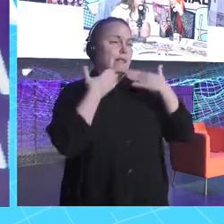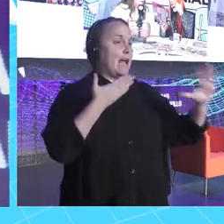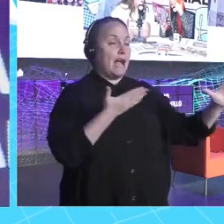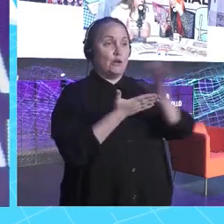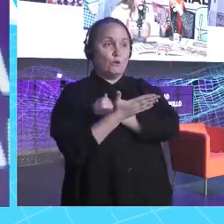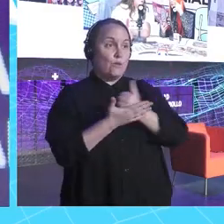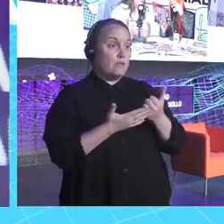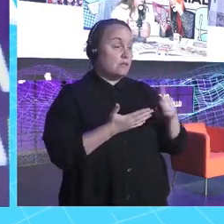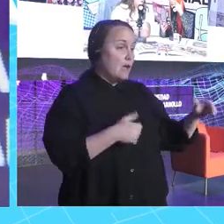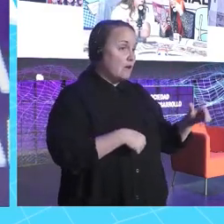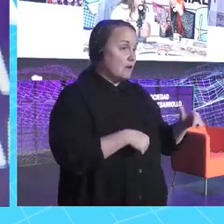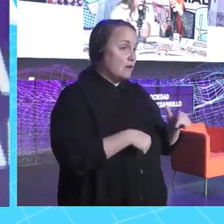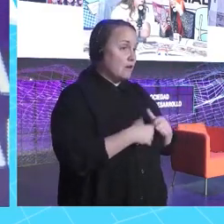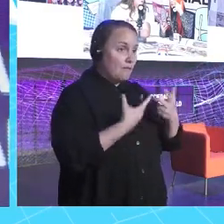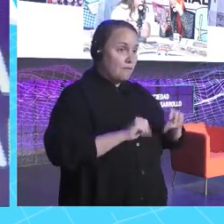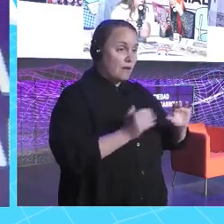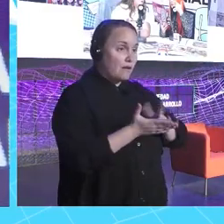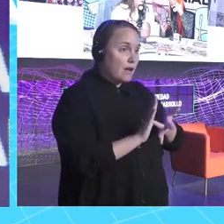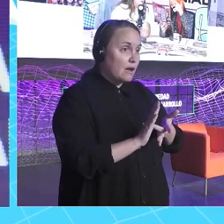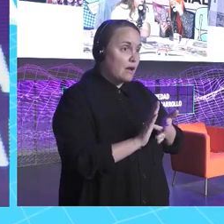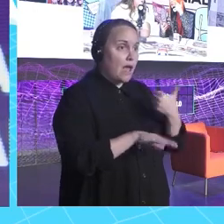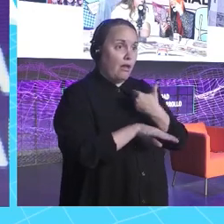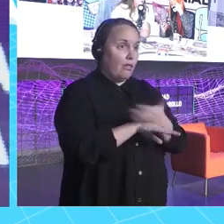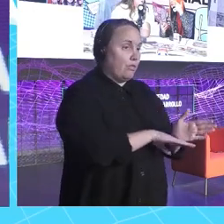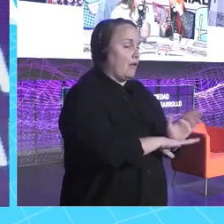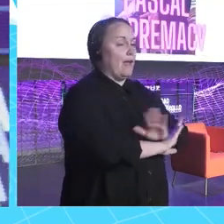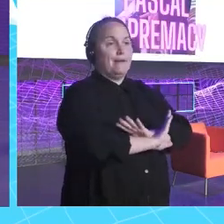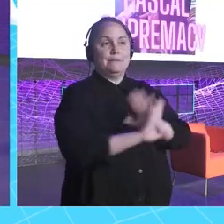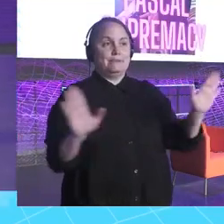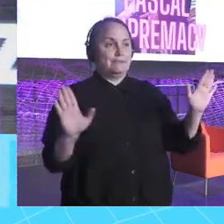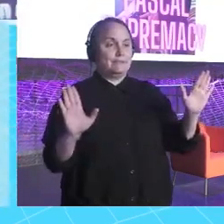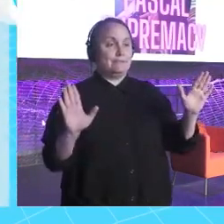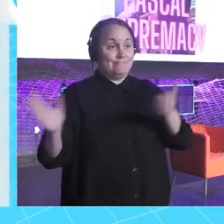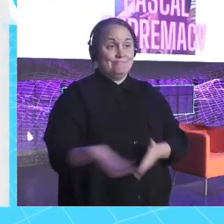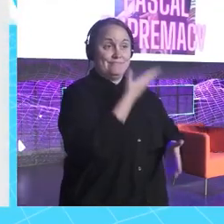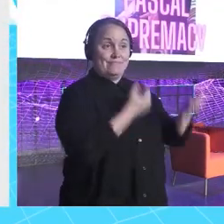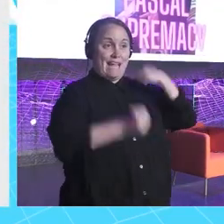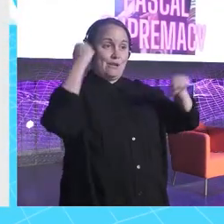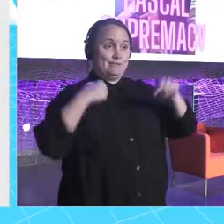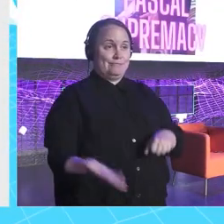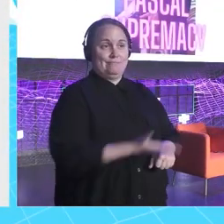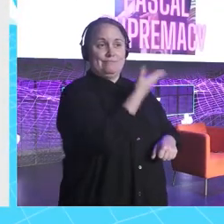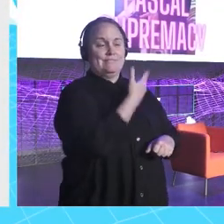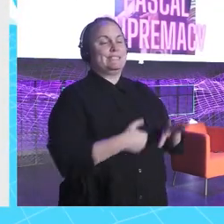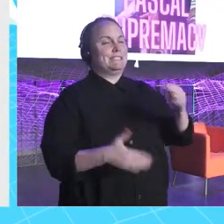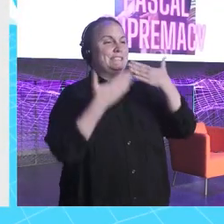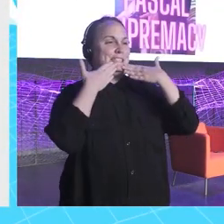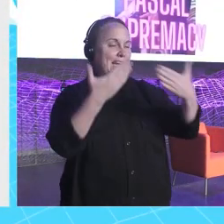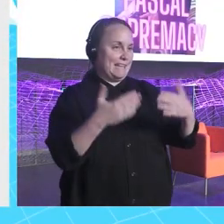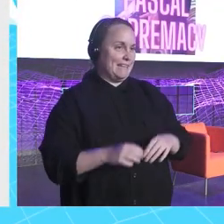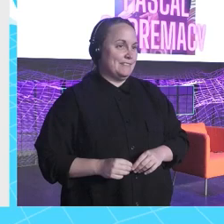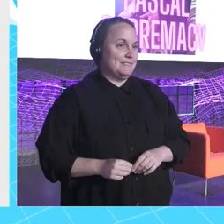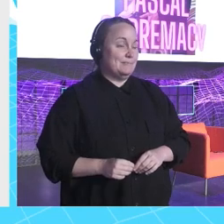acabado 14. Ya. Ah, no, ya me he pasado. Así que voy a poner Pedro Pascal Supremo así y os voy a dar las gracias